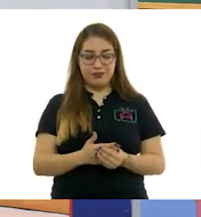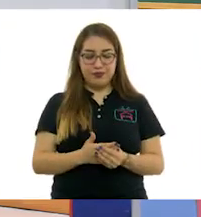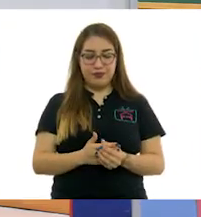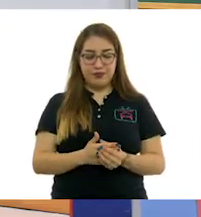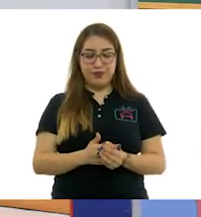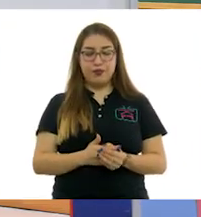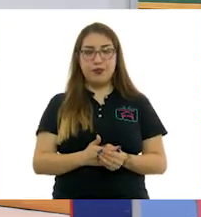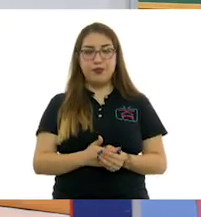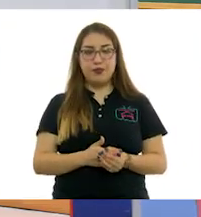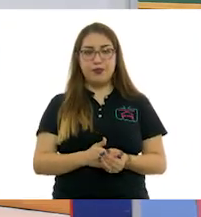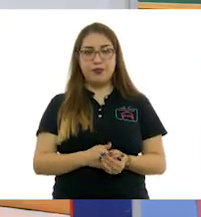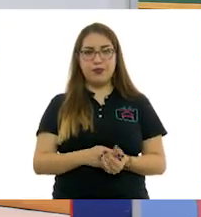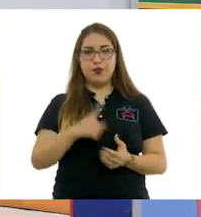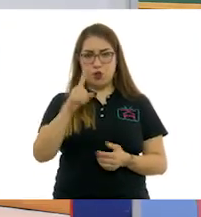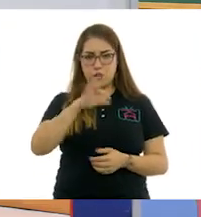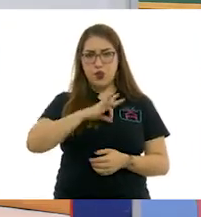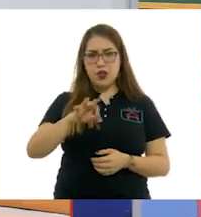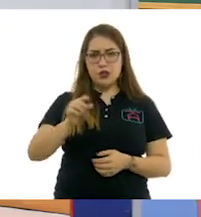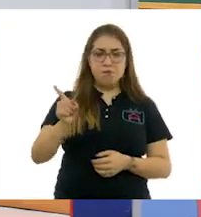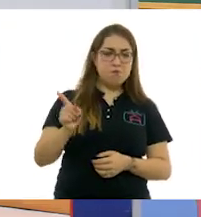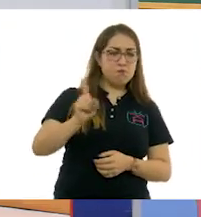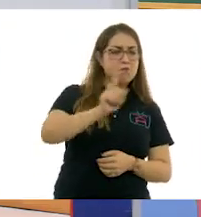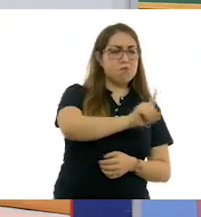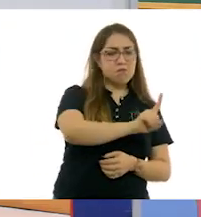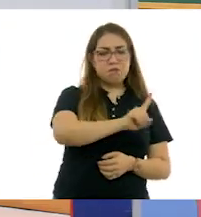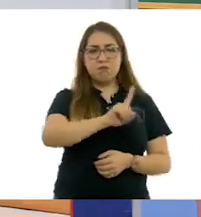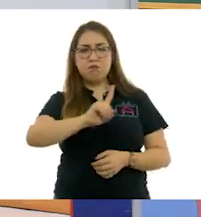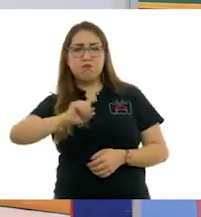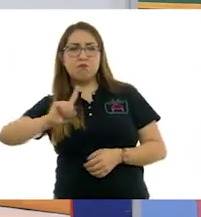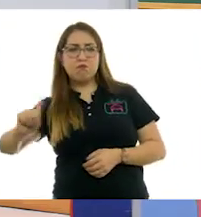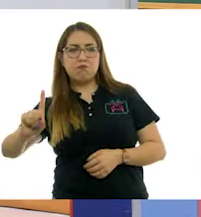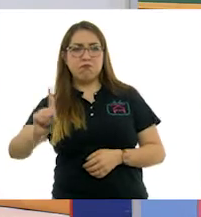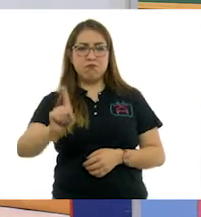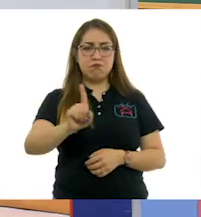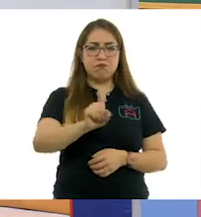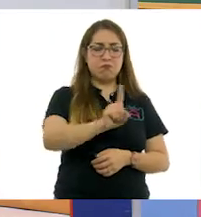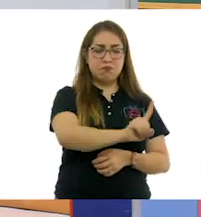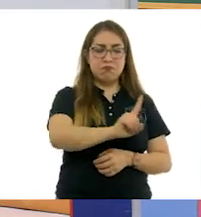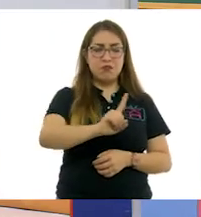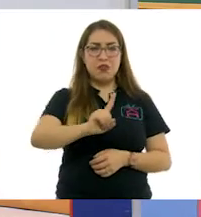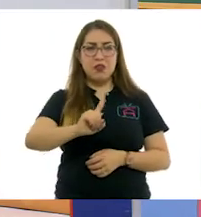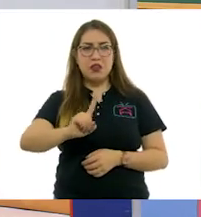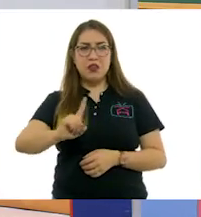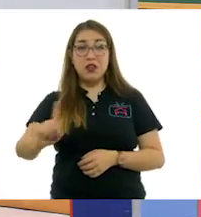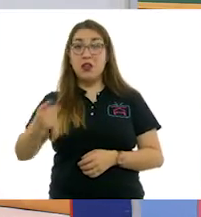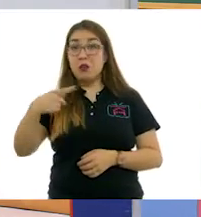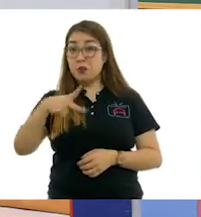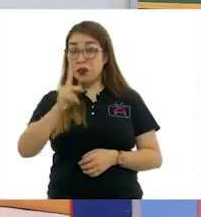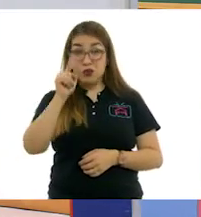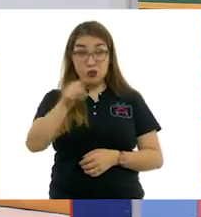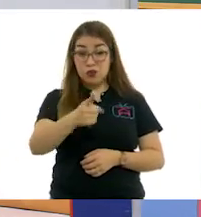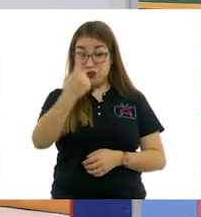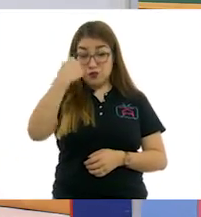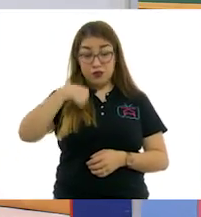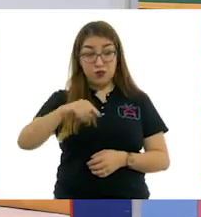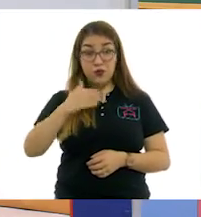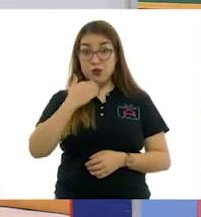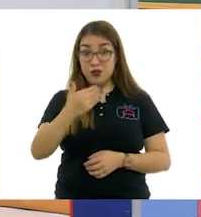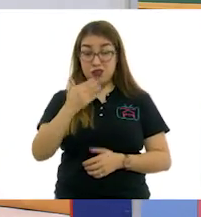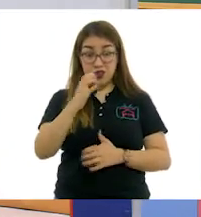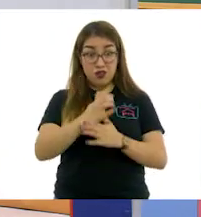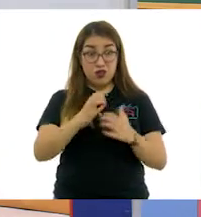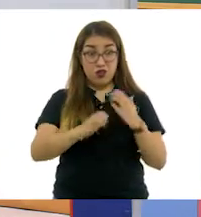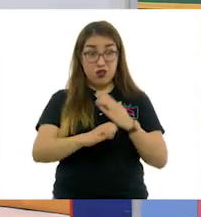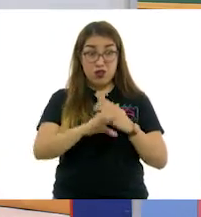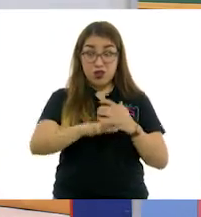Puedes ir de acá para allá, pero mientras tú no estés bien, nada de lo que te